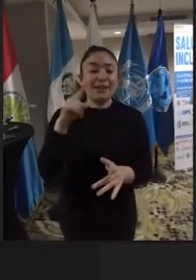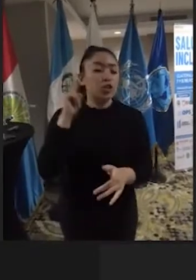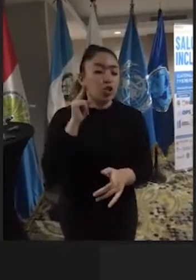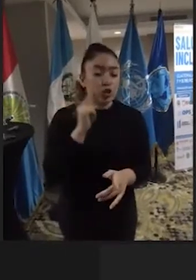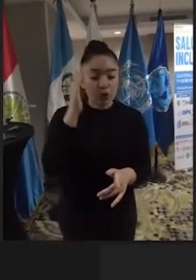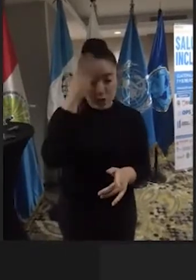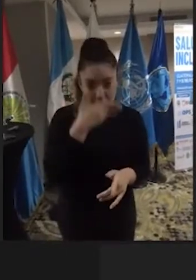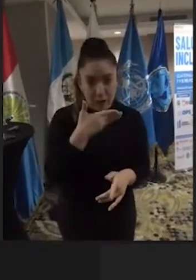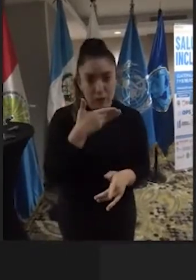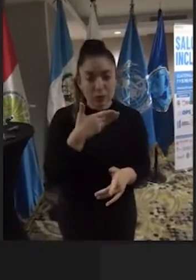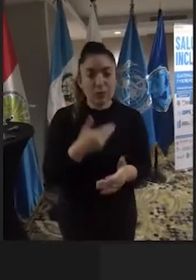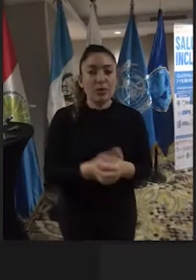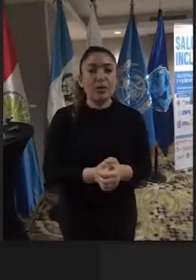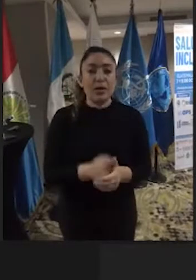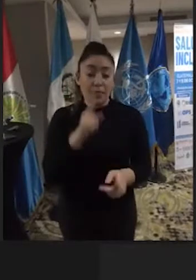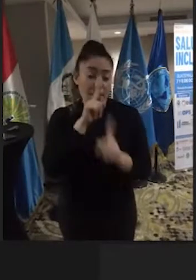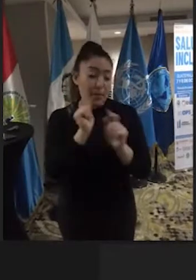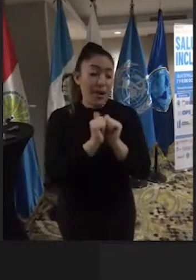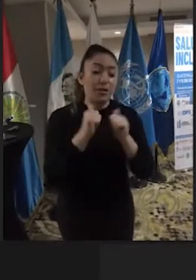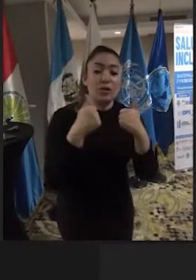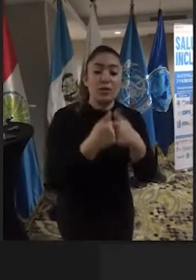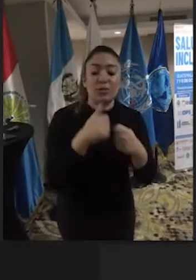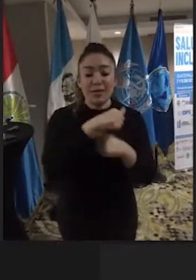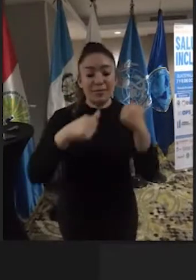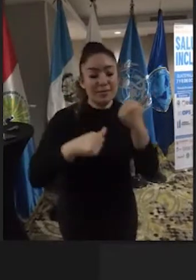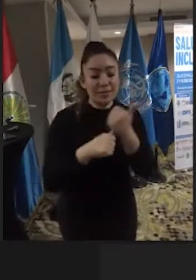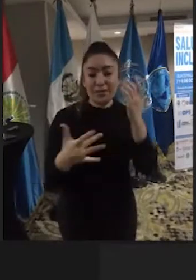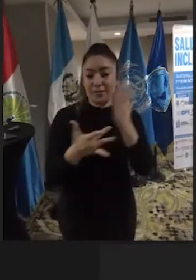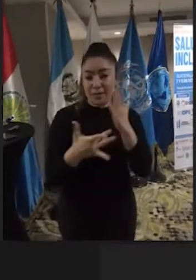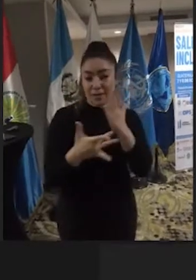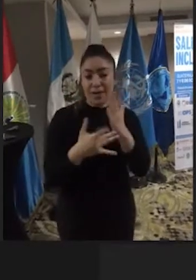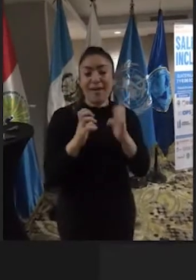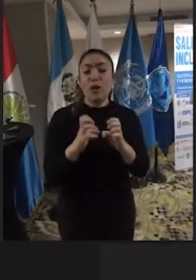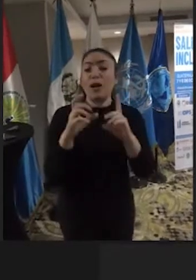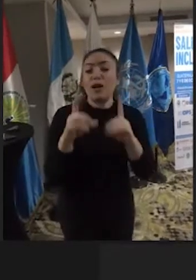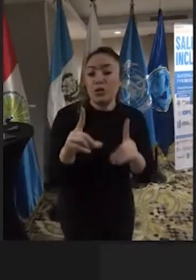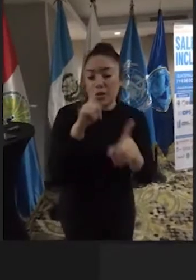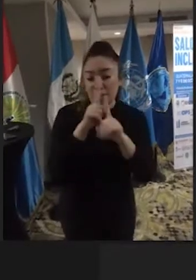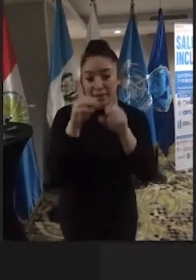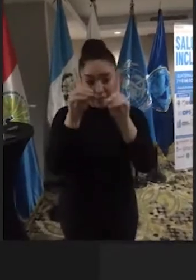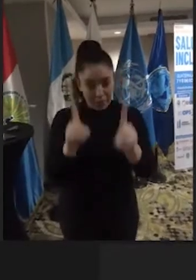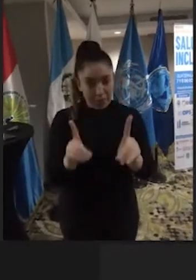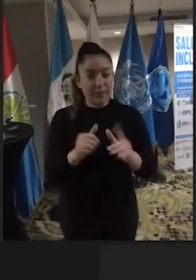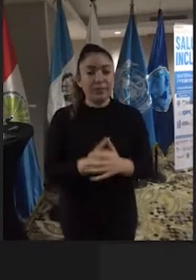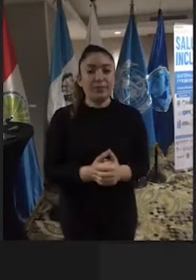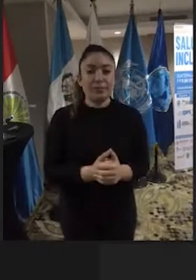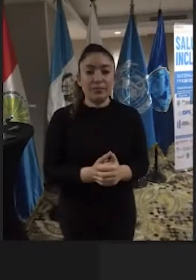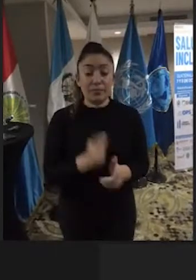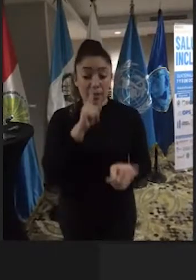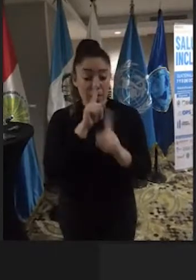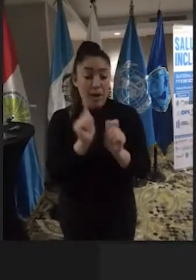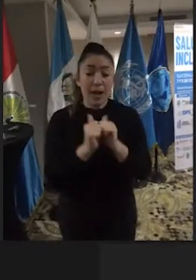Ciegos, la Asociación de Asistencia Técnica en Educación y Discapacidad, la